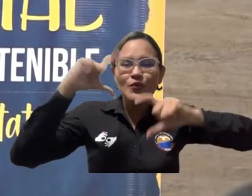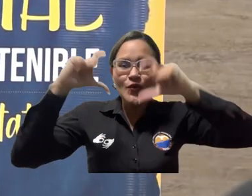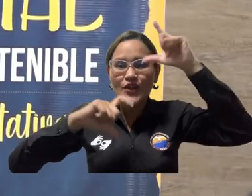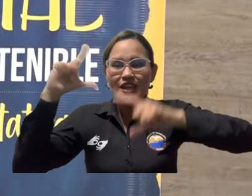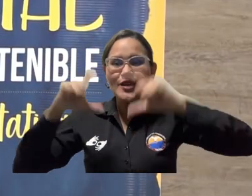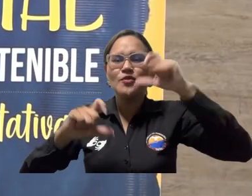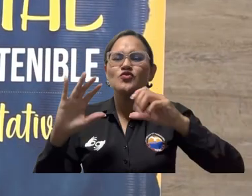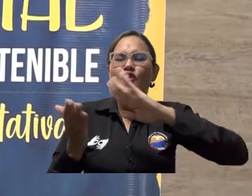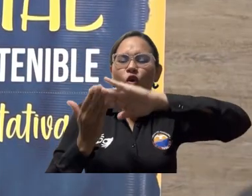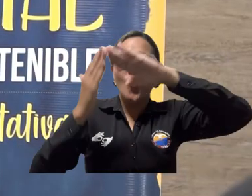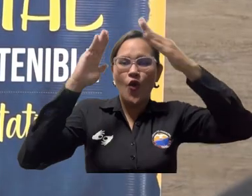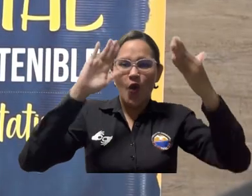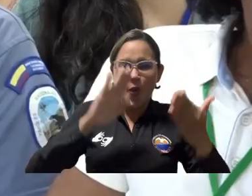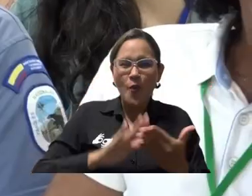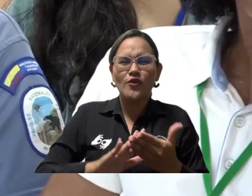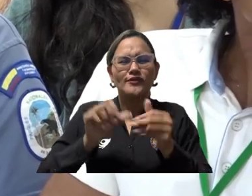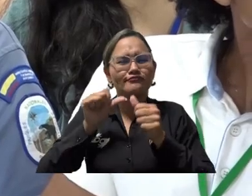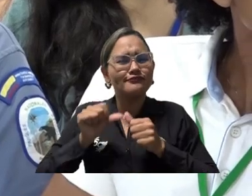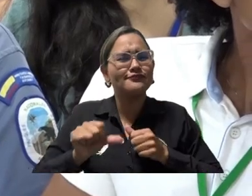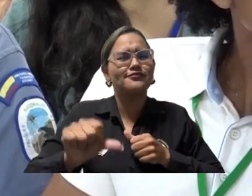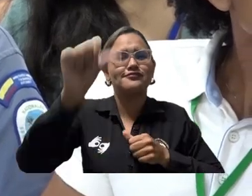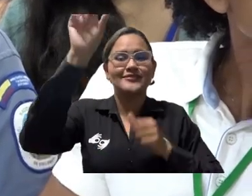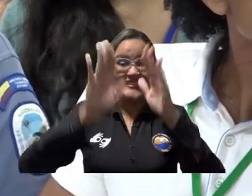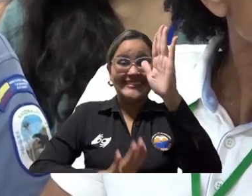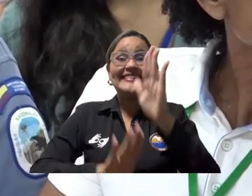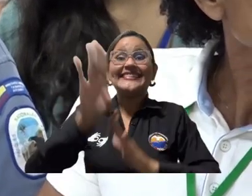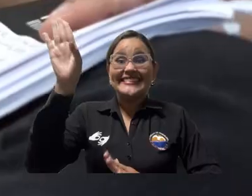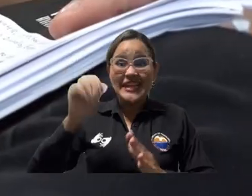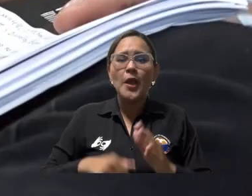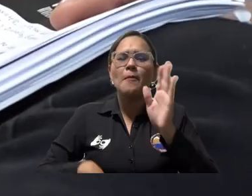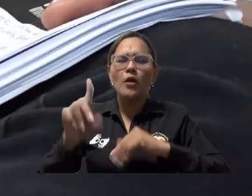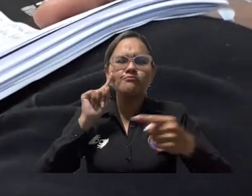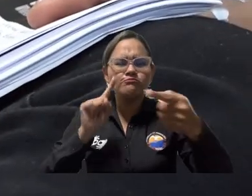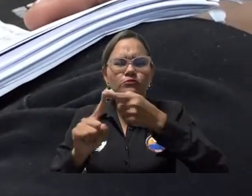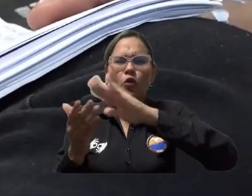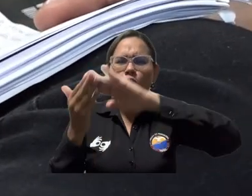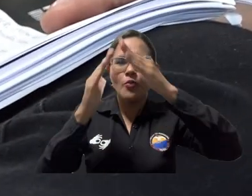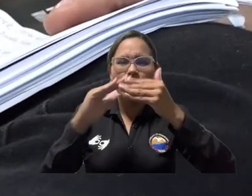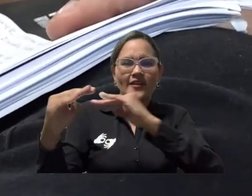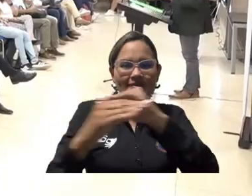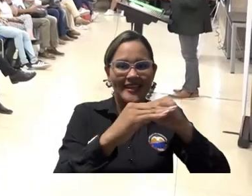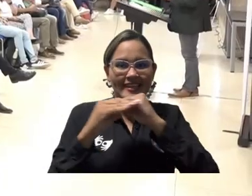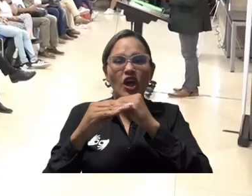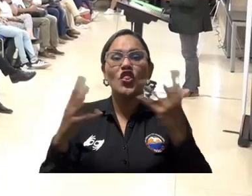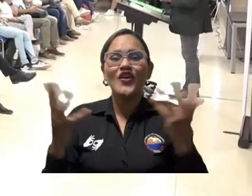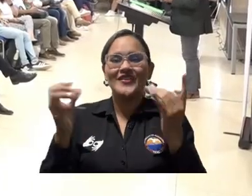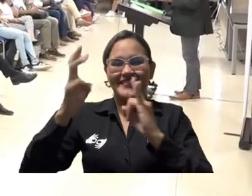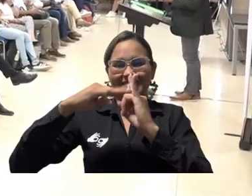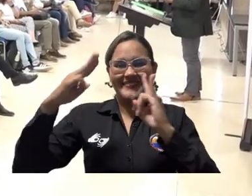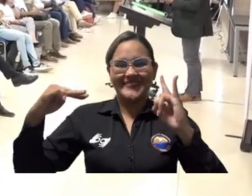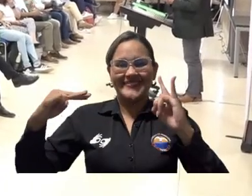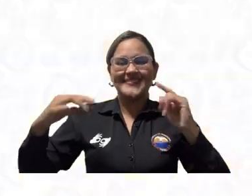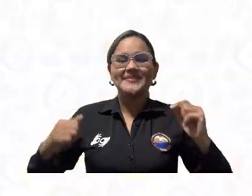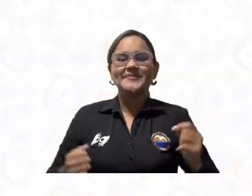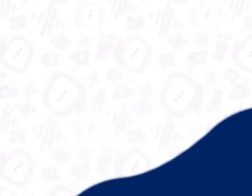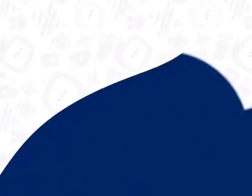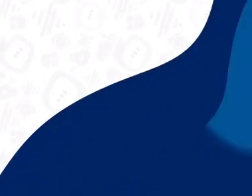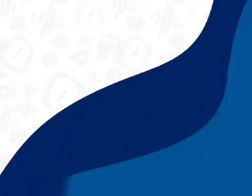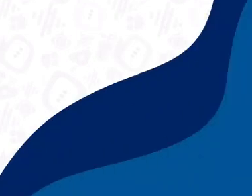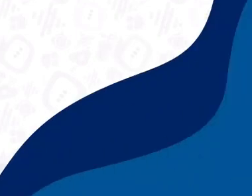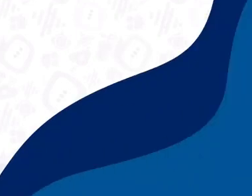Turismo Comunitario y Sostenible hacia una participación equitativa de las comunidades que tuvo como sede la Universidad del Magdalena.